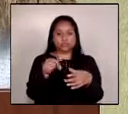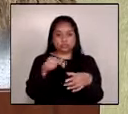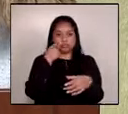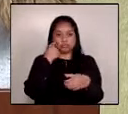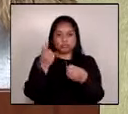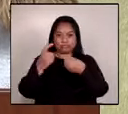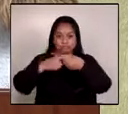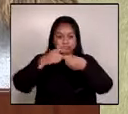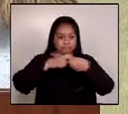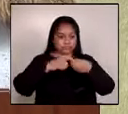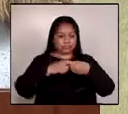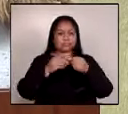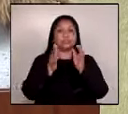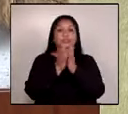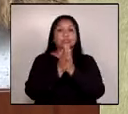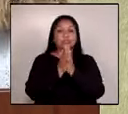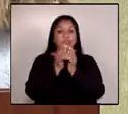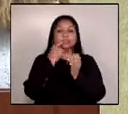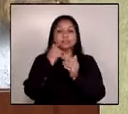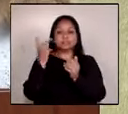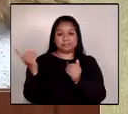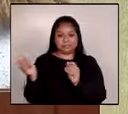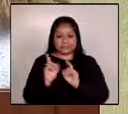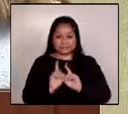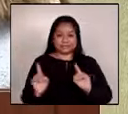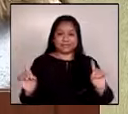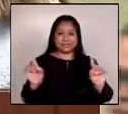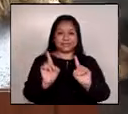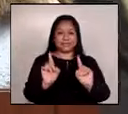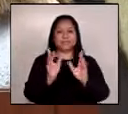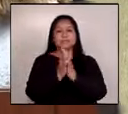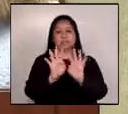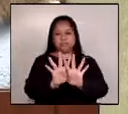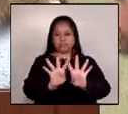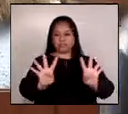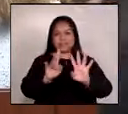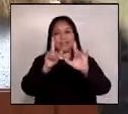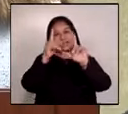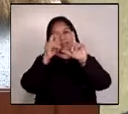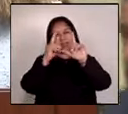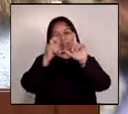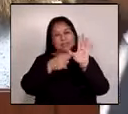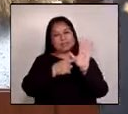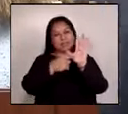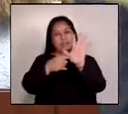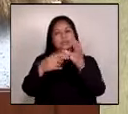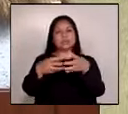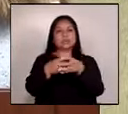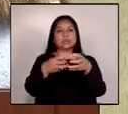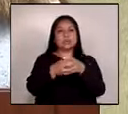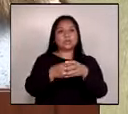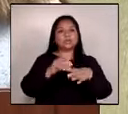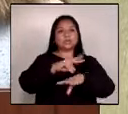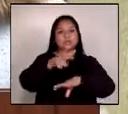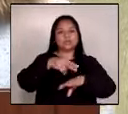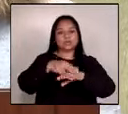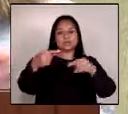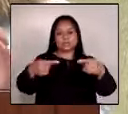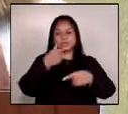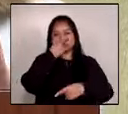en esta mesa que se puedan poner al frente para tomar la foto oficial de la presentación de la comisión nacional contra la corrupción